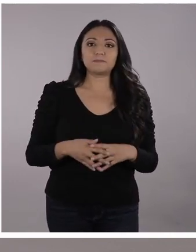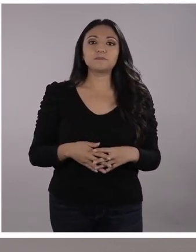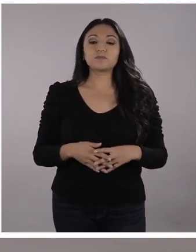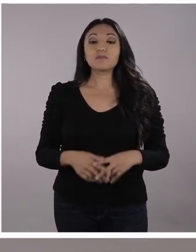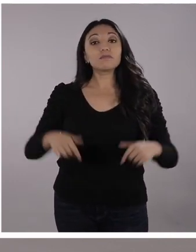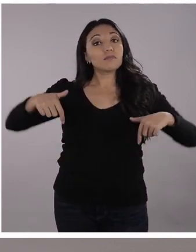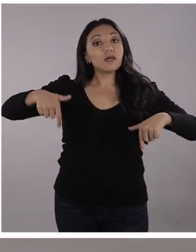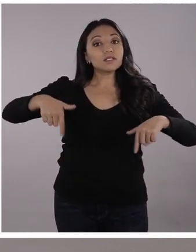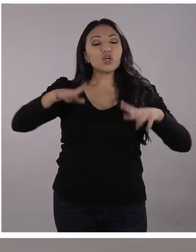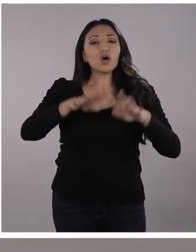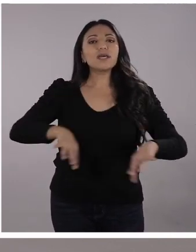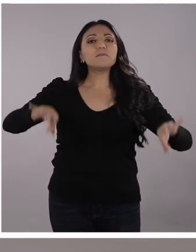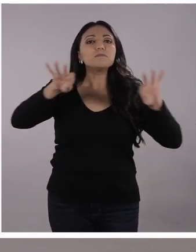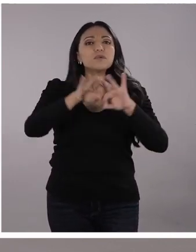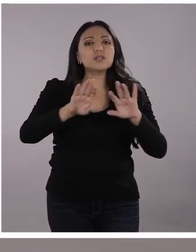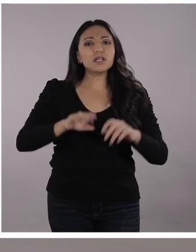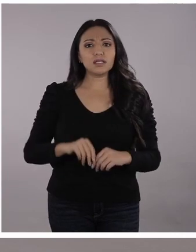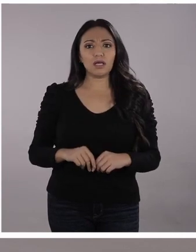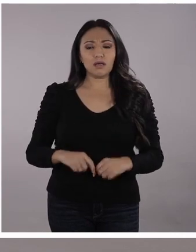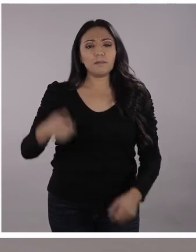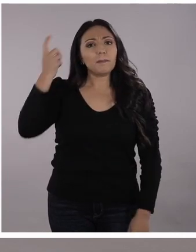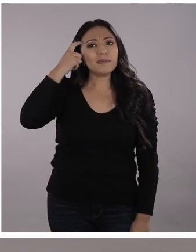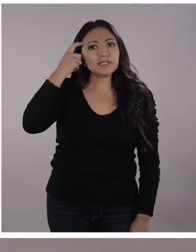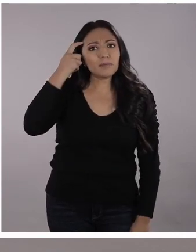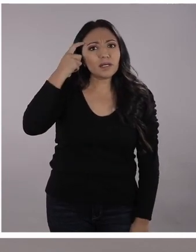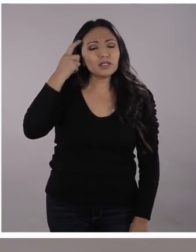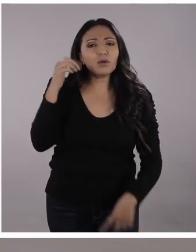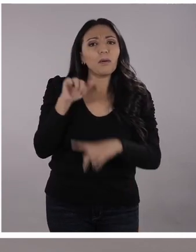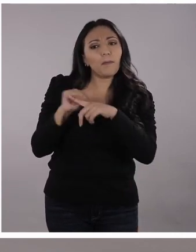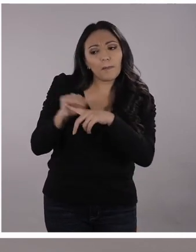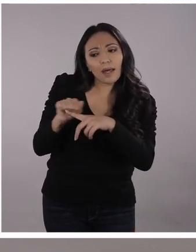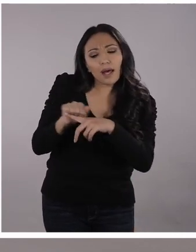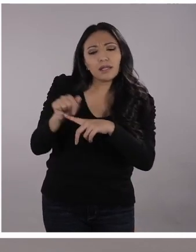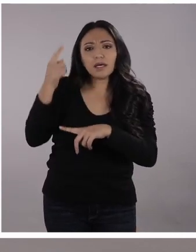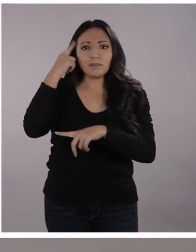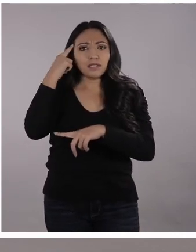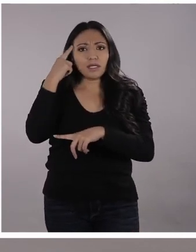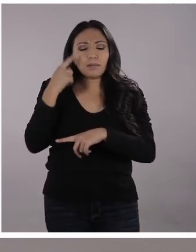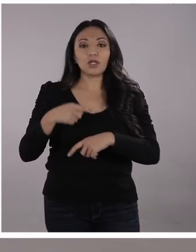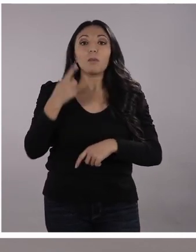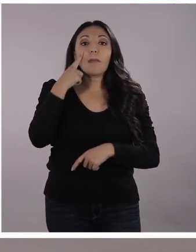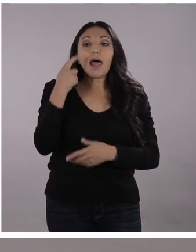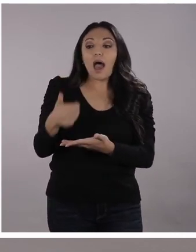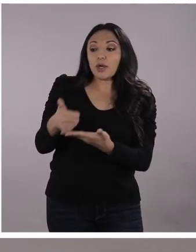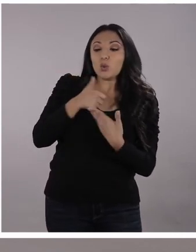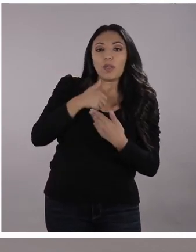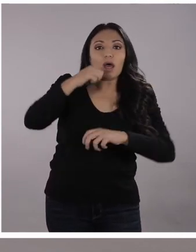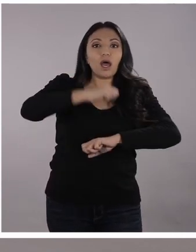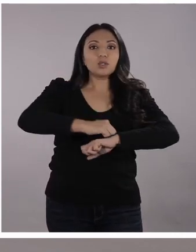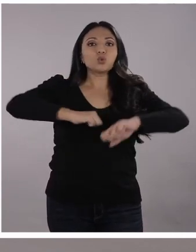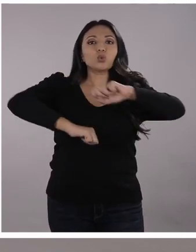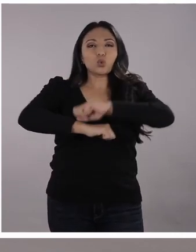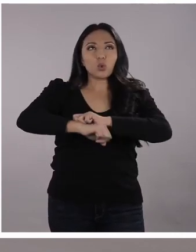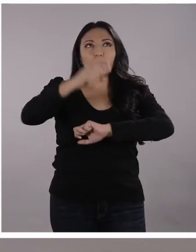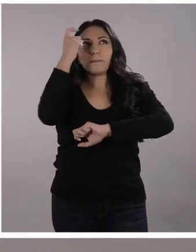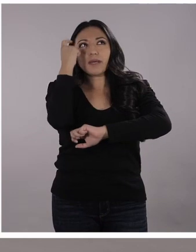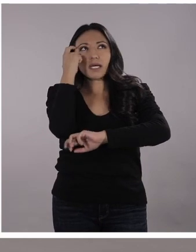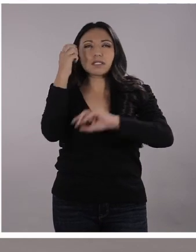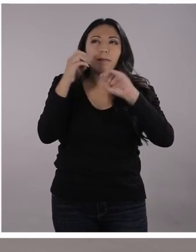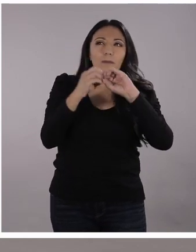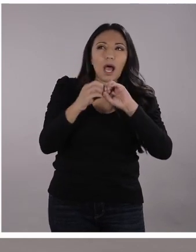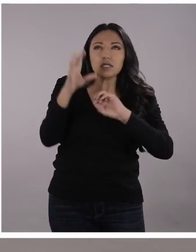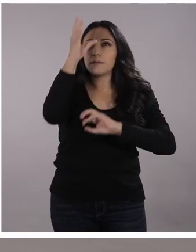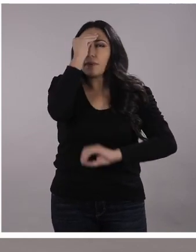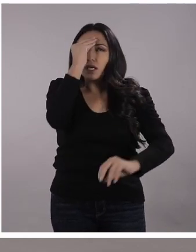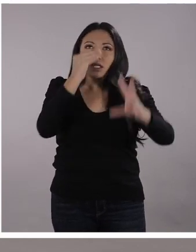pensamiento. ¿Por qué son importantes las rutinas de pensamiento? Porque estructuran tu pensamiento, te ayudan a tener